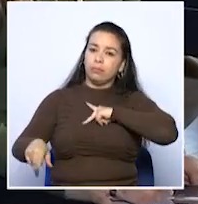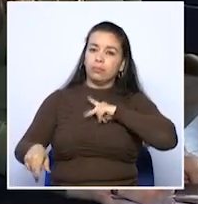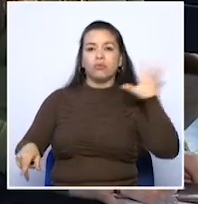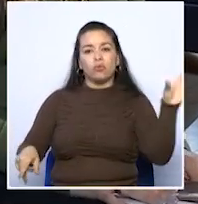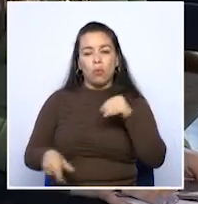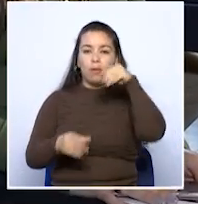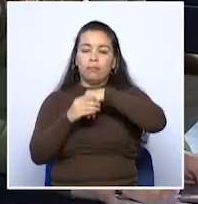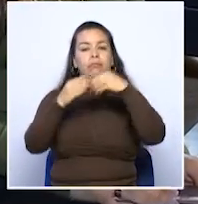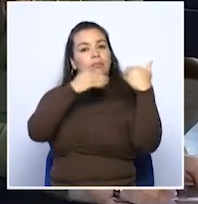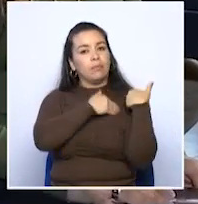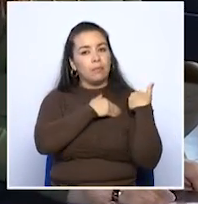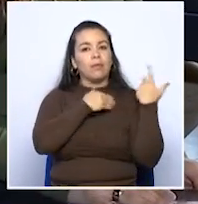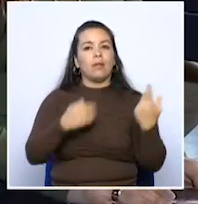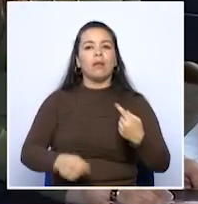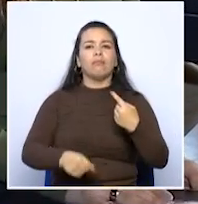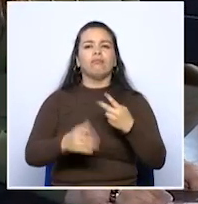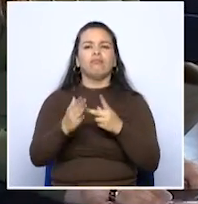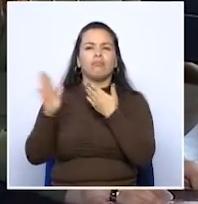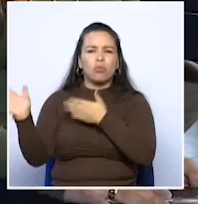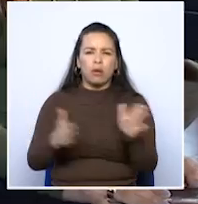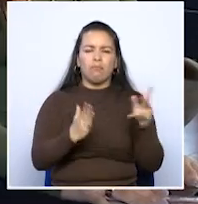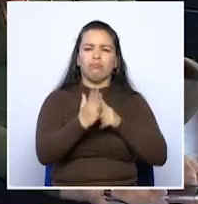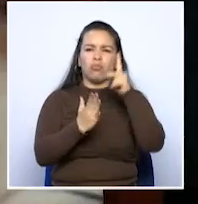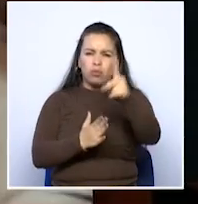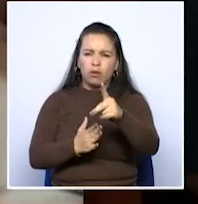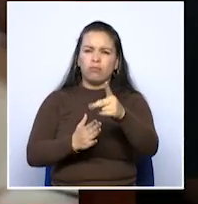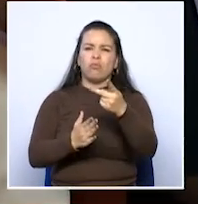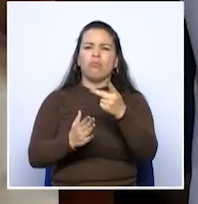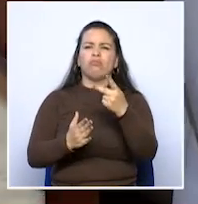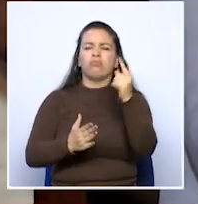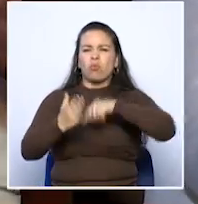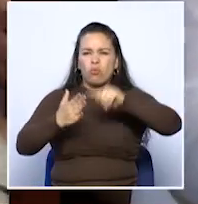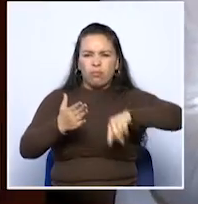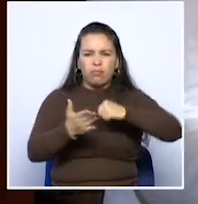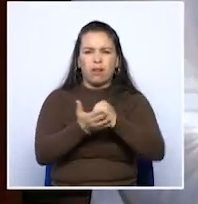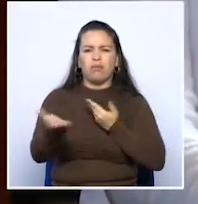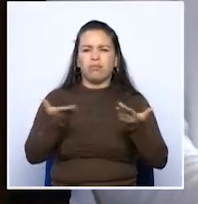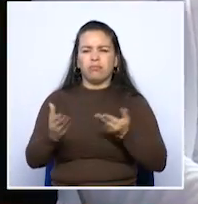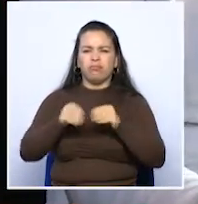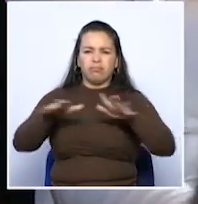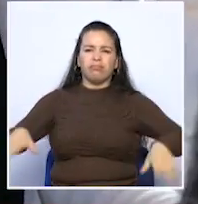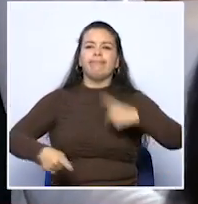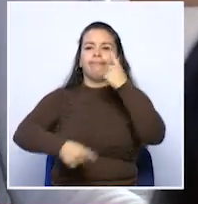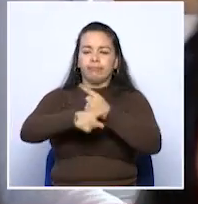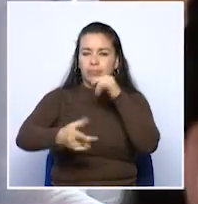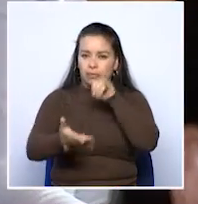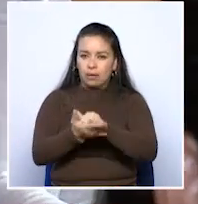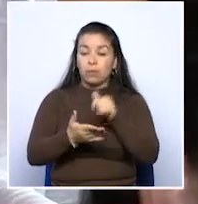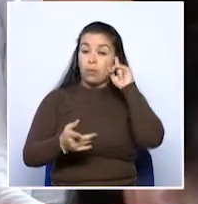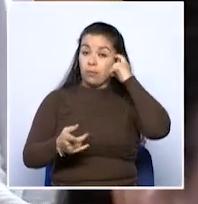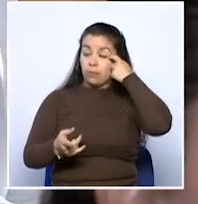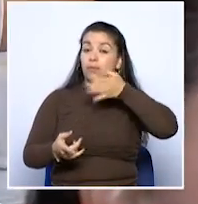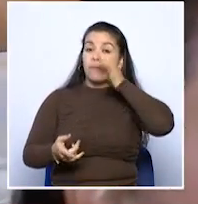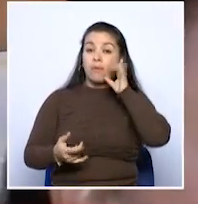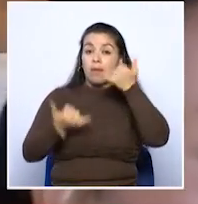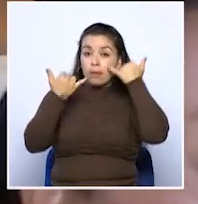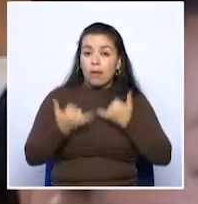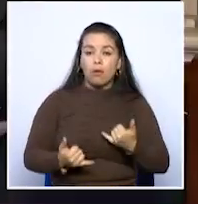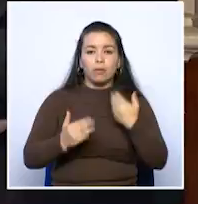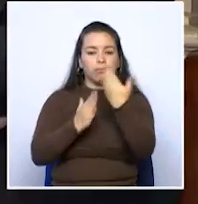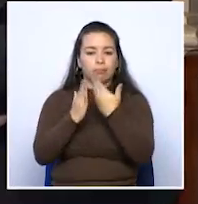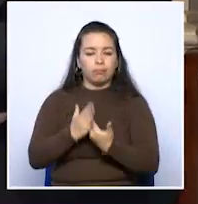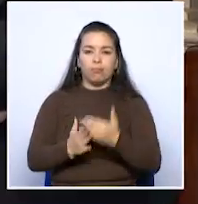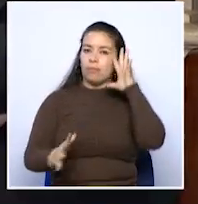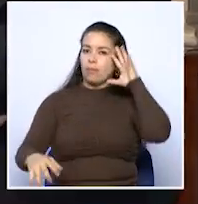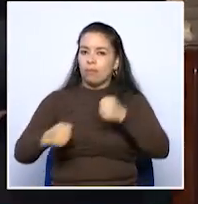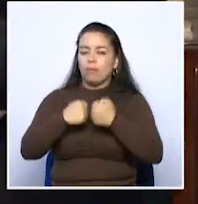encargadas de la ejecución de un programa, proyecto, contrato de prestación de un servicio público. En la gobernación de Caldas hoy se protocolizó este